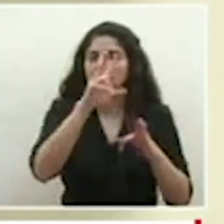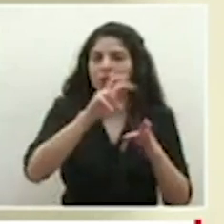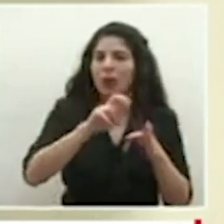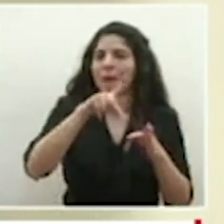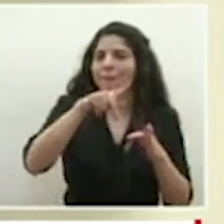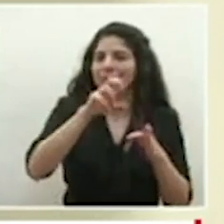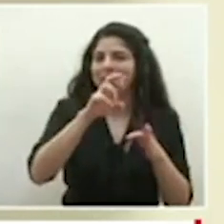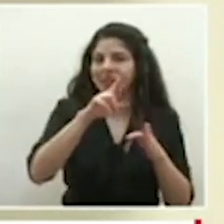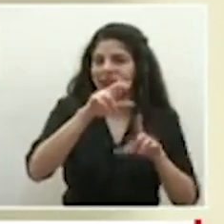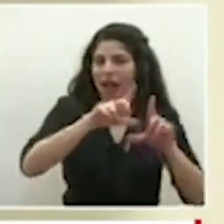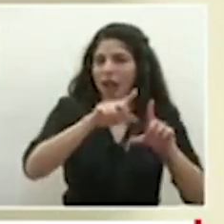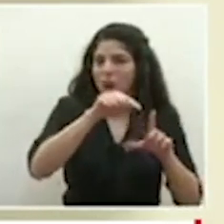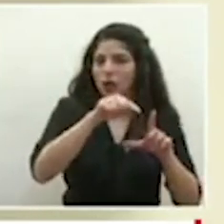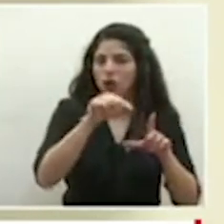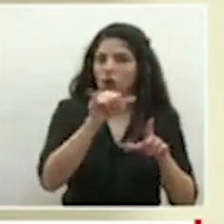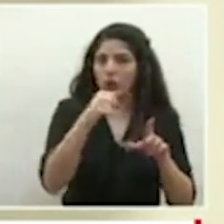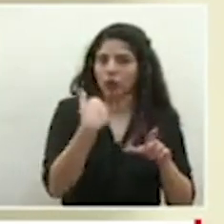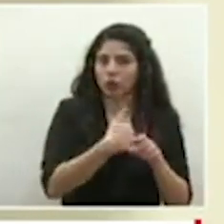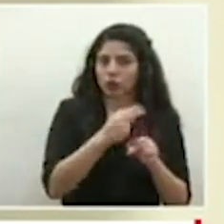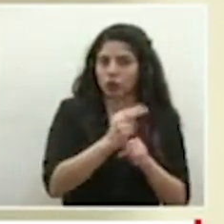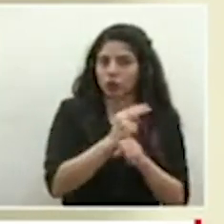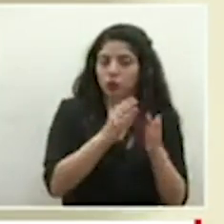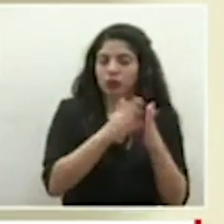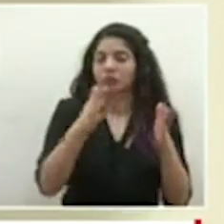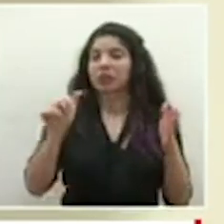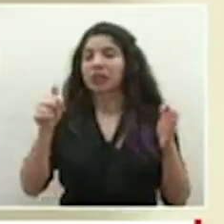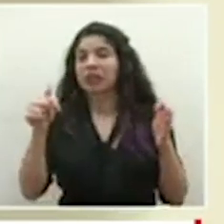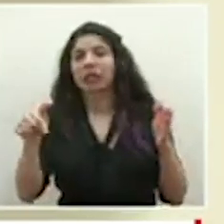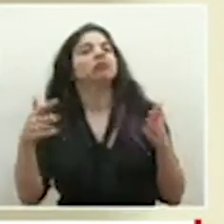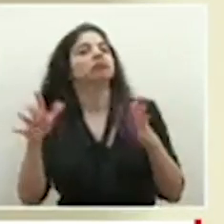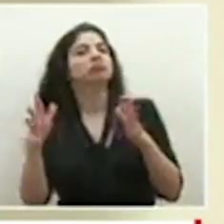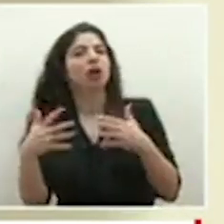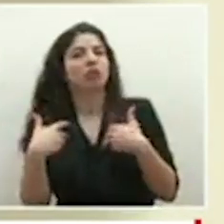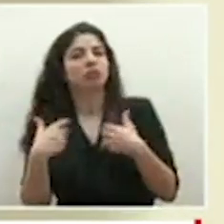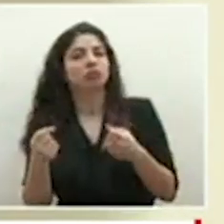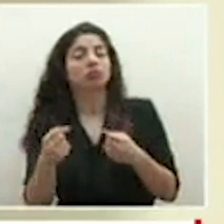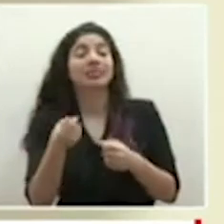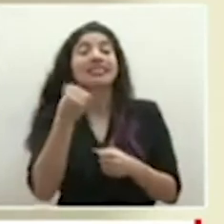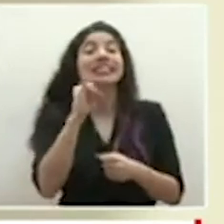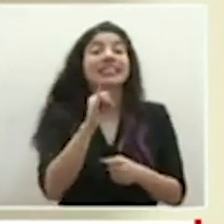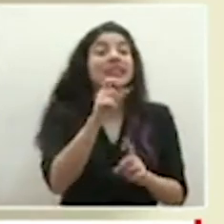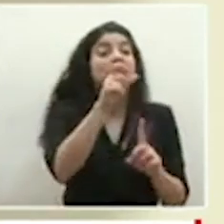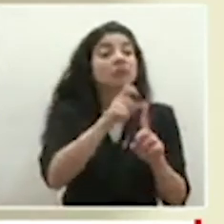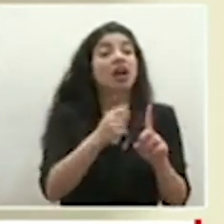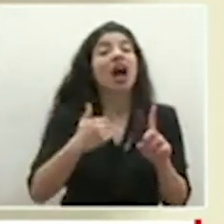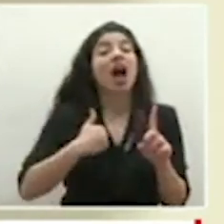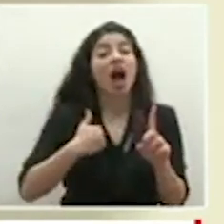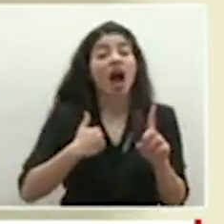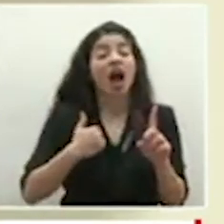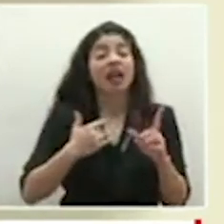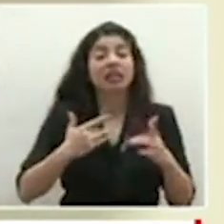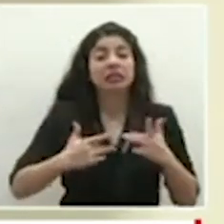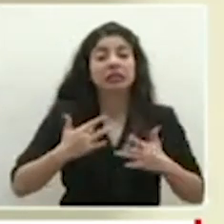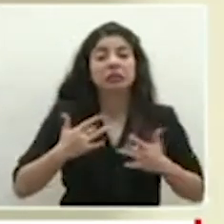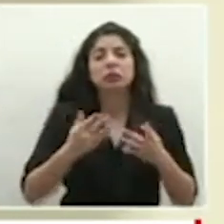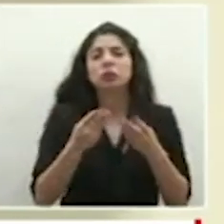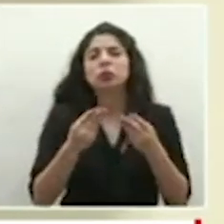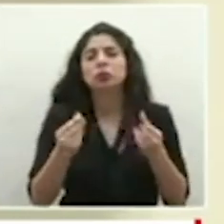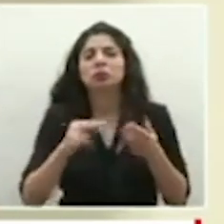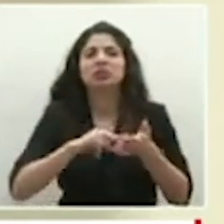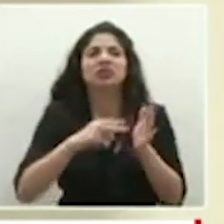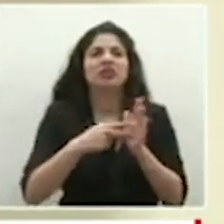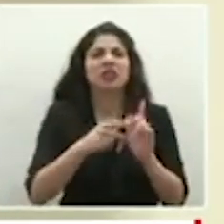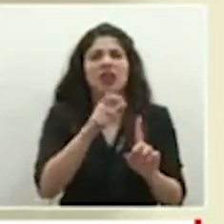es la que estamos manejando. En el caso de los pacientes que han manifestado un síntoma, un síntoma leve, o sea, que no han